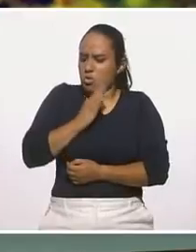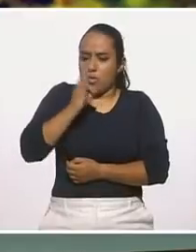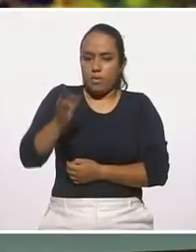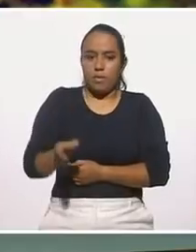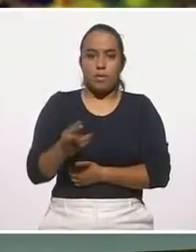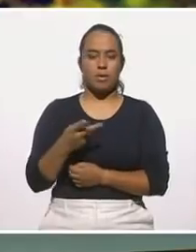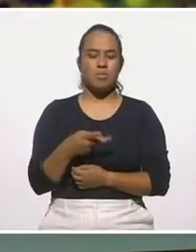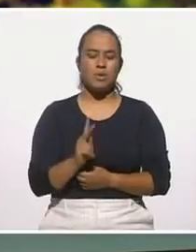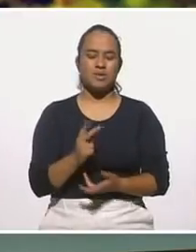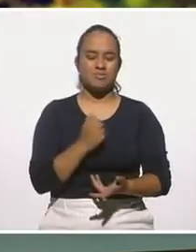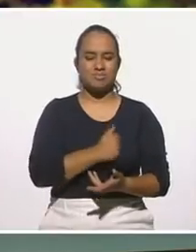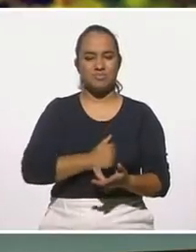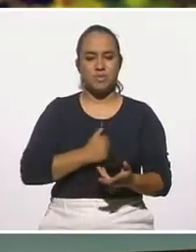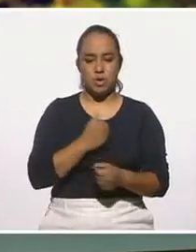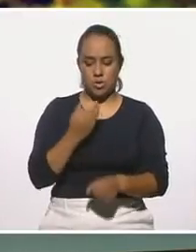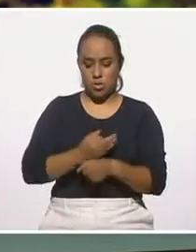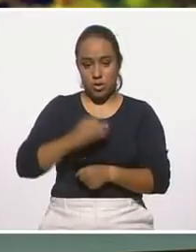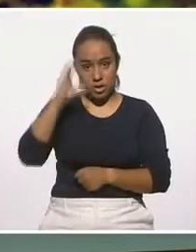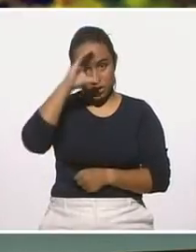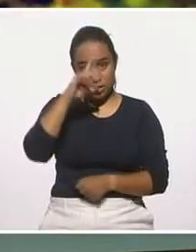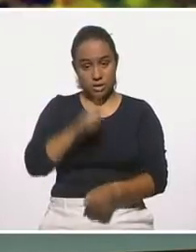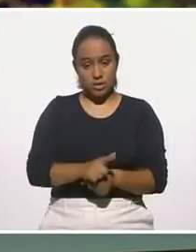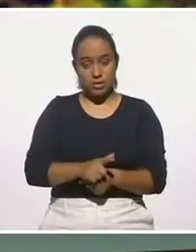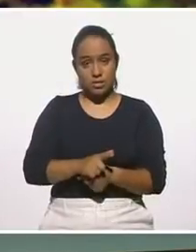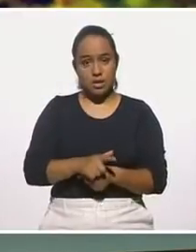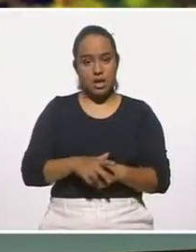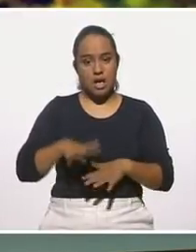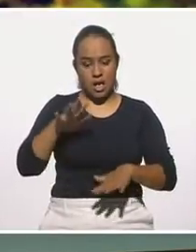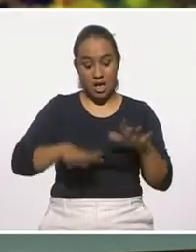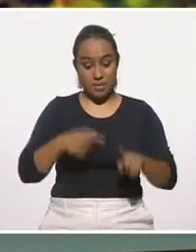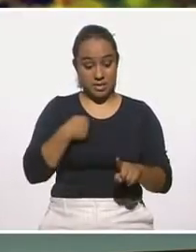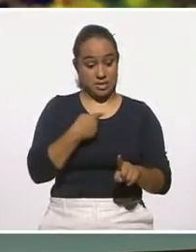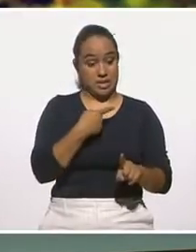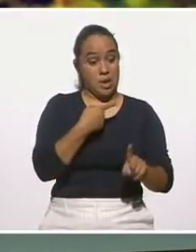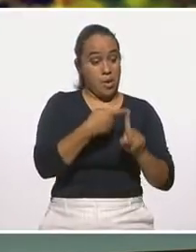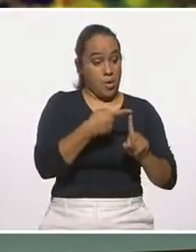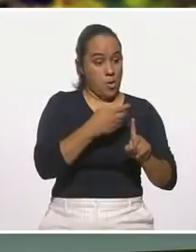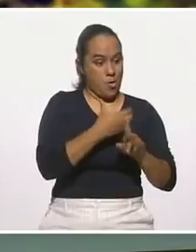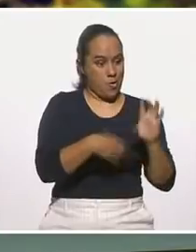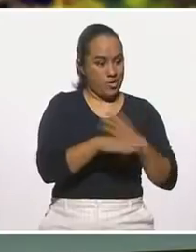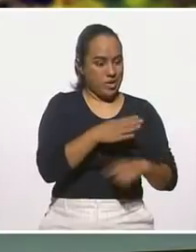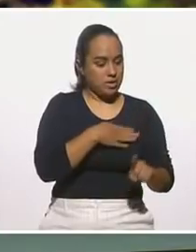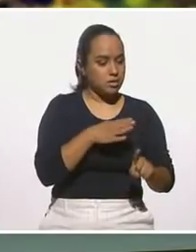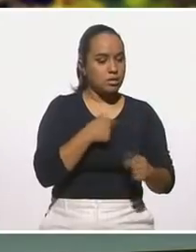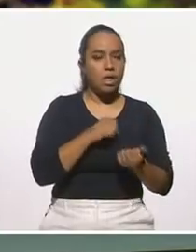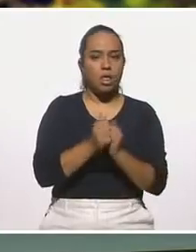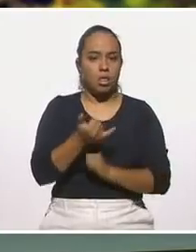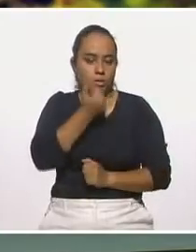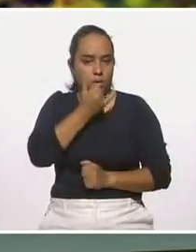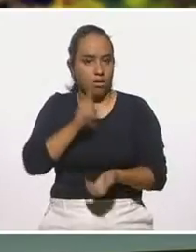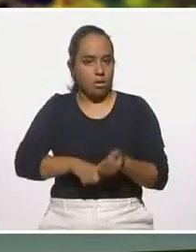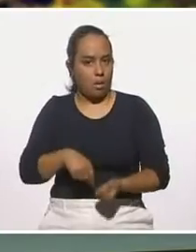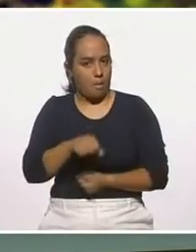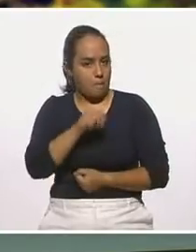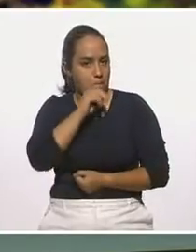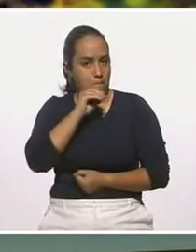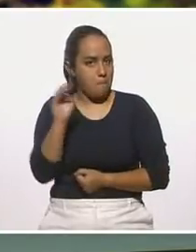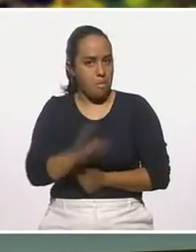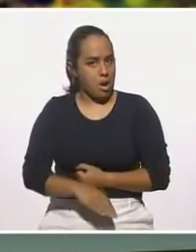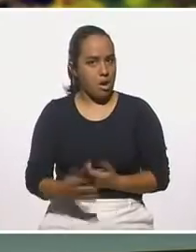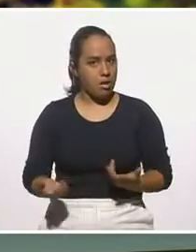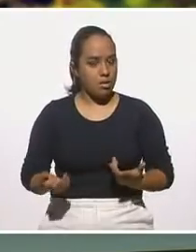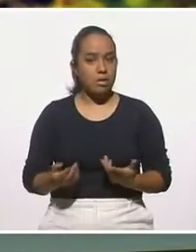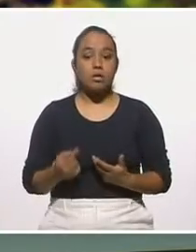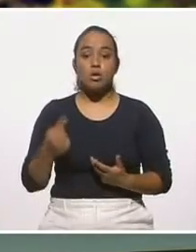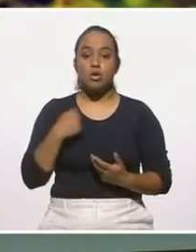Pero desgraciadamente también nuestra cultura, a veces eso bueno lo podemos ocupar de formas malas. Y aunque nunca tenemos que tener juicios de valor,